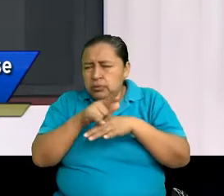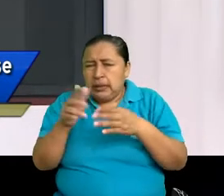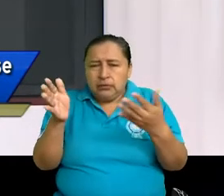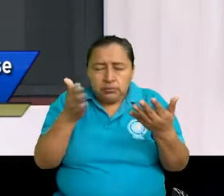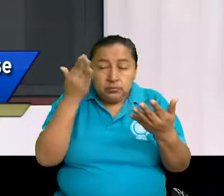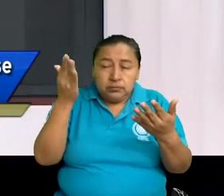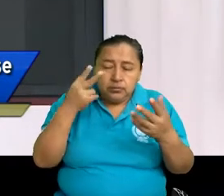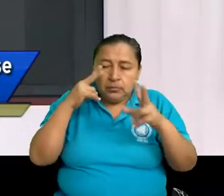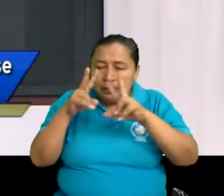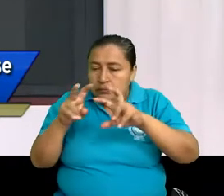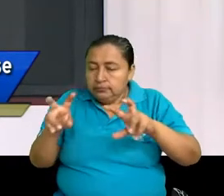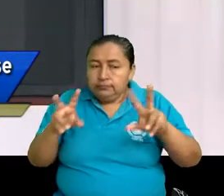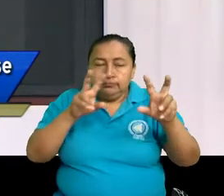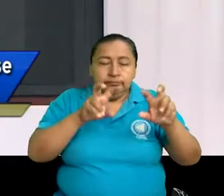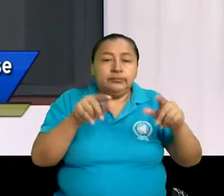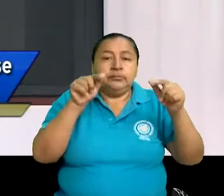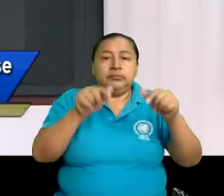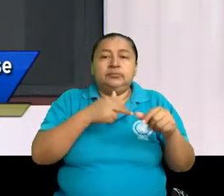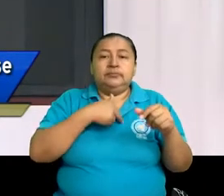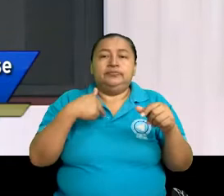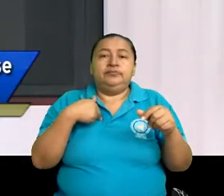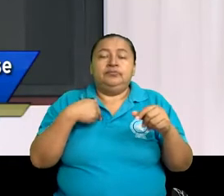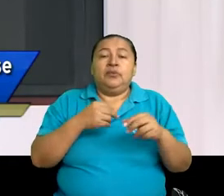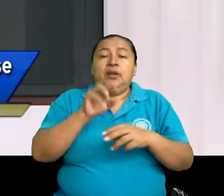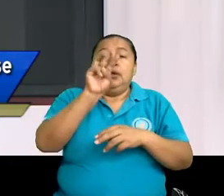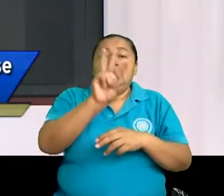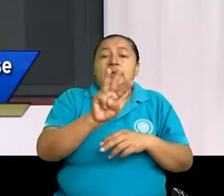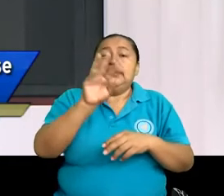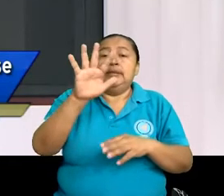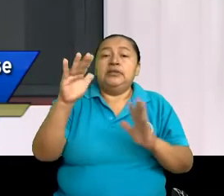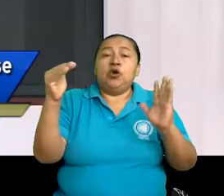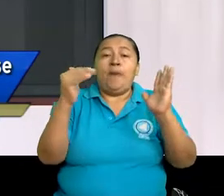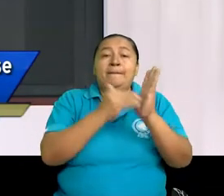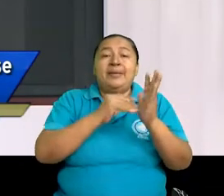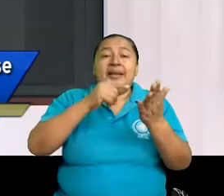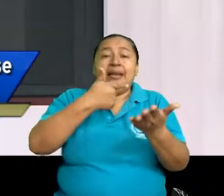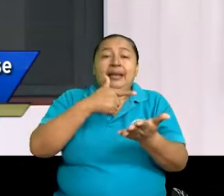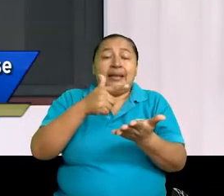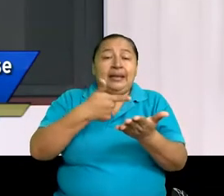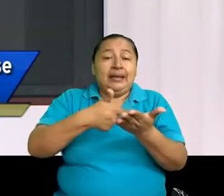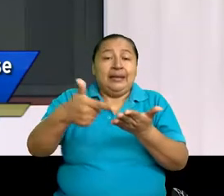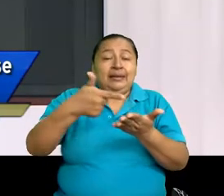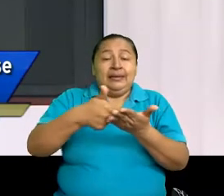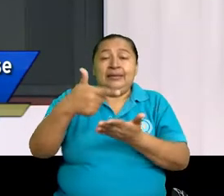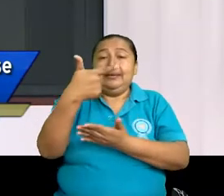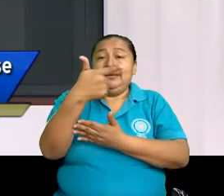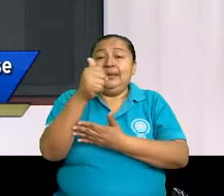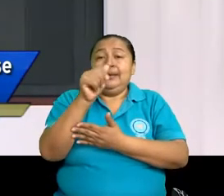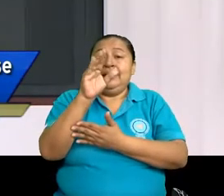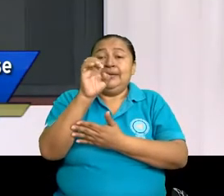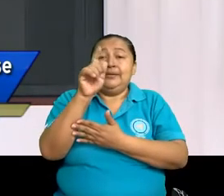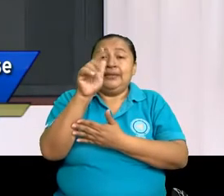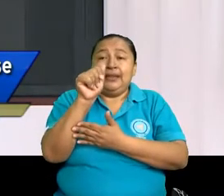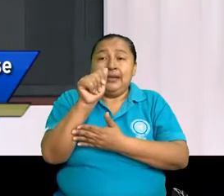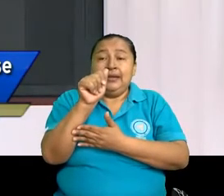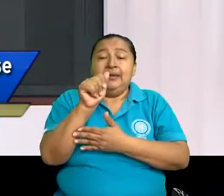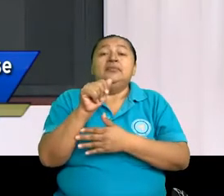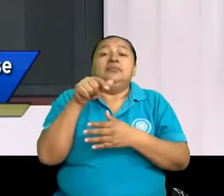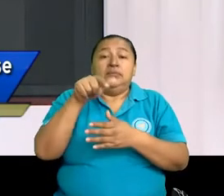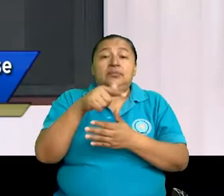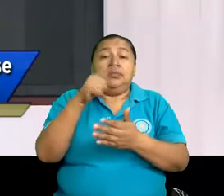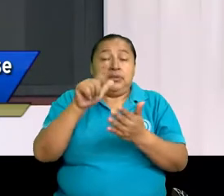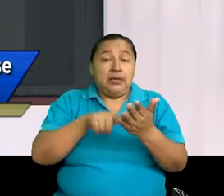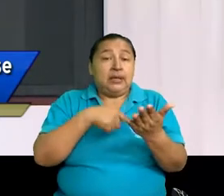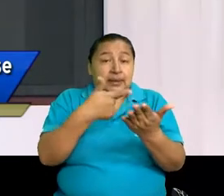revisión. En este caso se revisaron 35 mil gacetas que son la gaceta es el diario